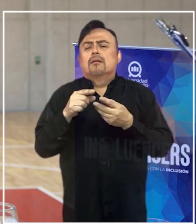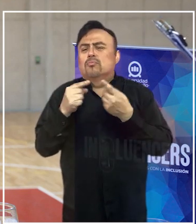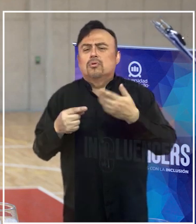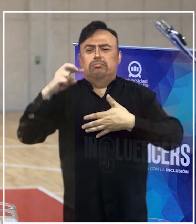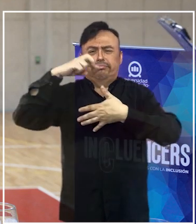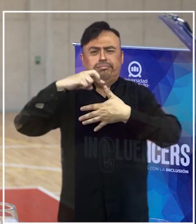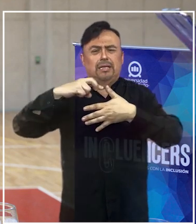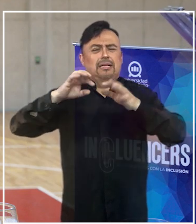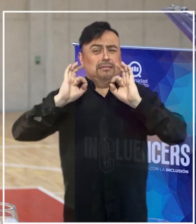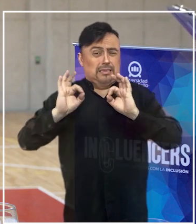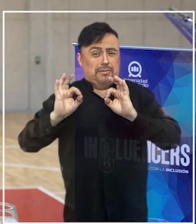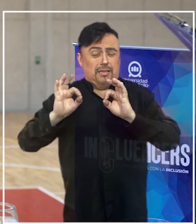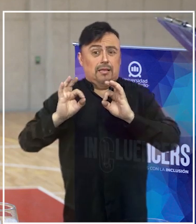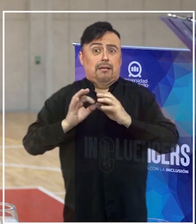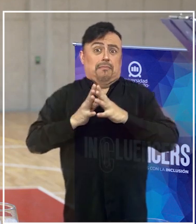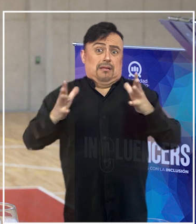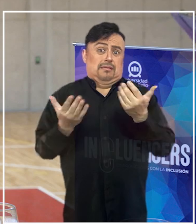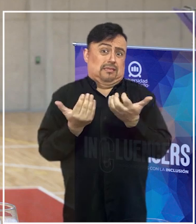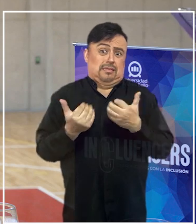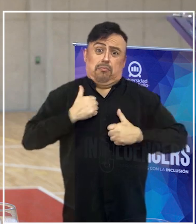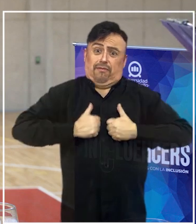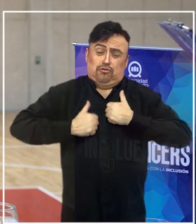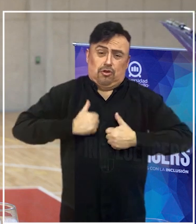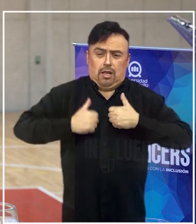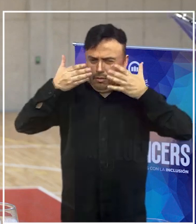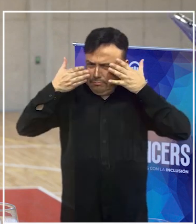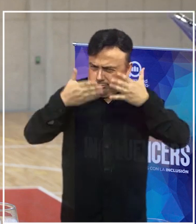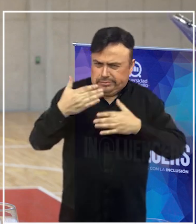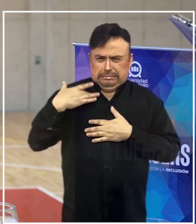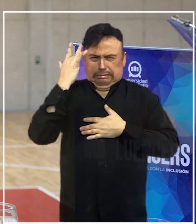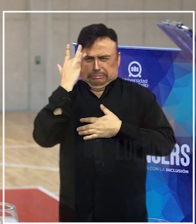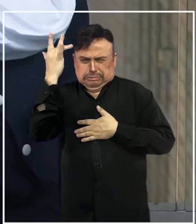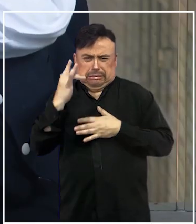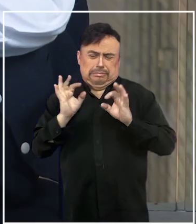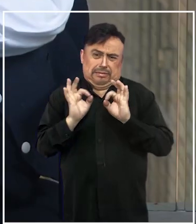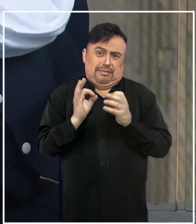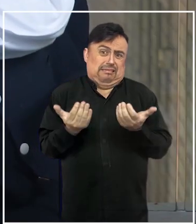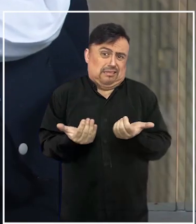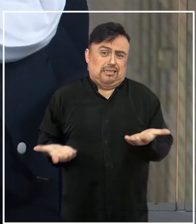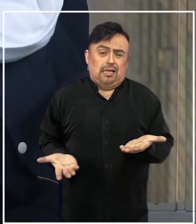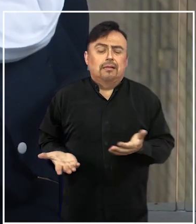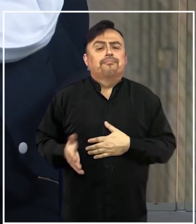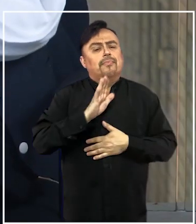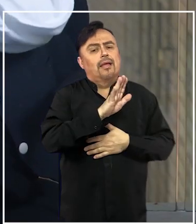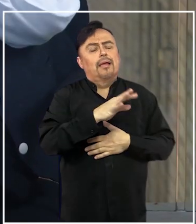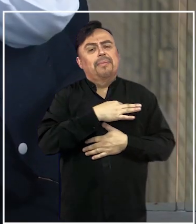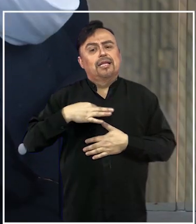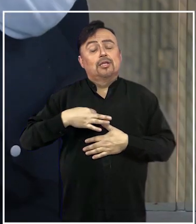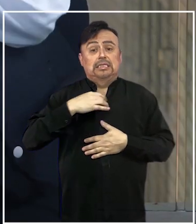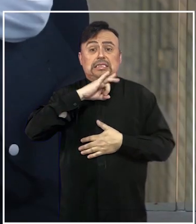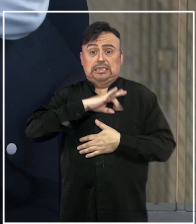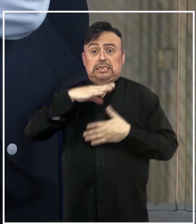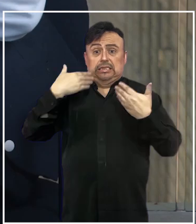muchos profesionales y por supuesto de una dedicación y un conocimiento muy específico. Ministro, Chile ha salido